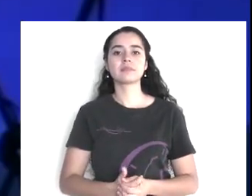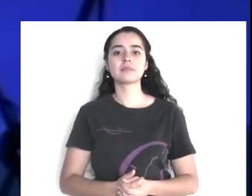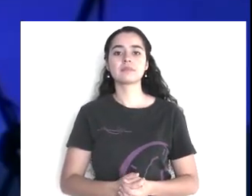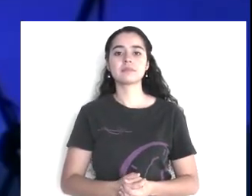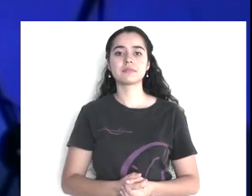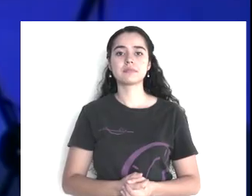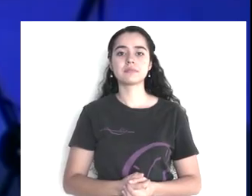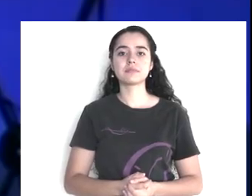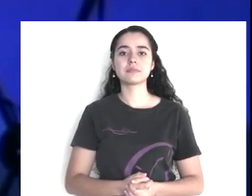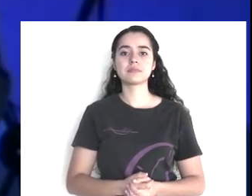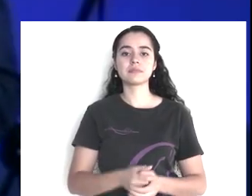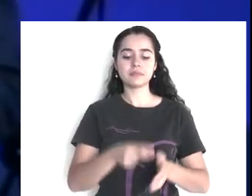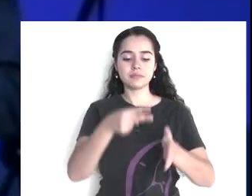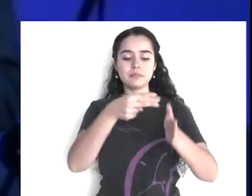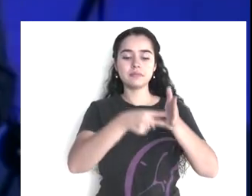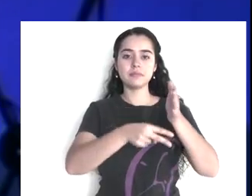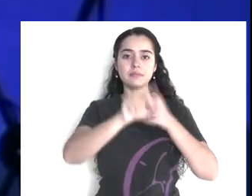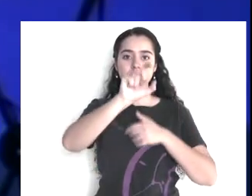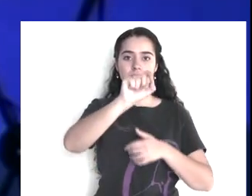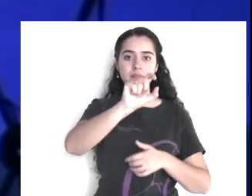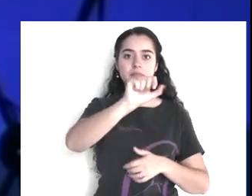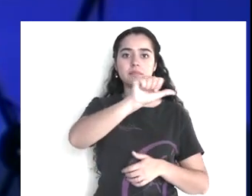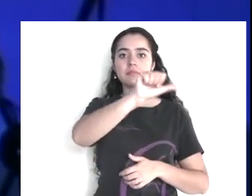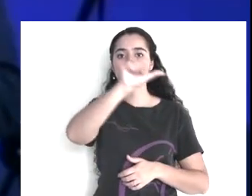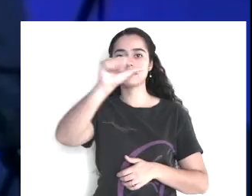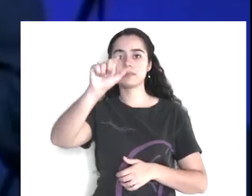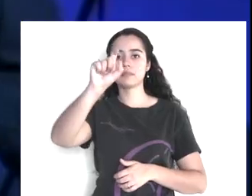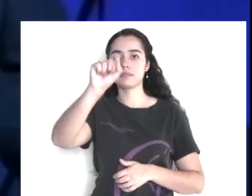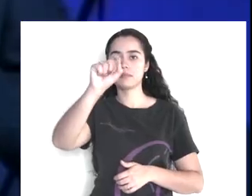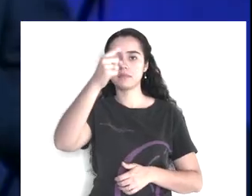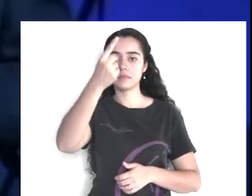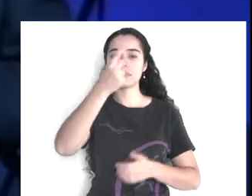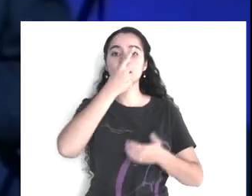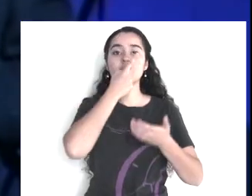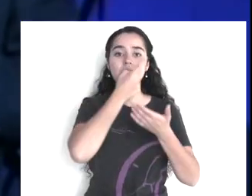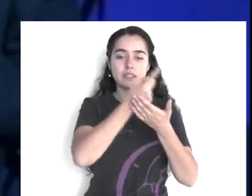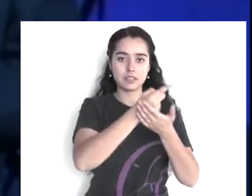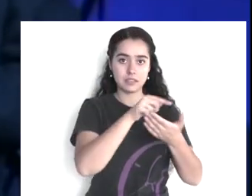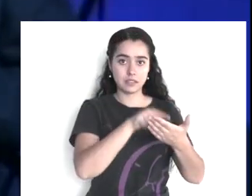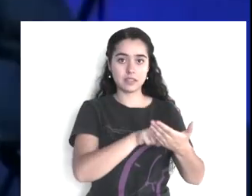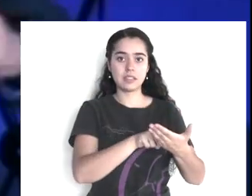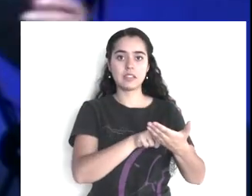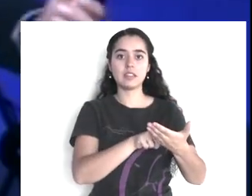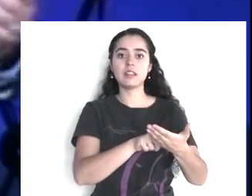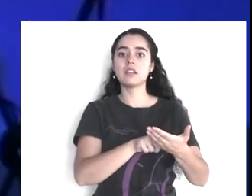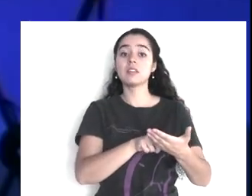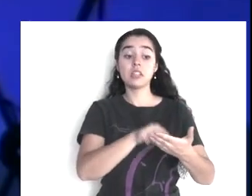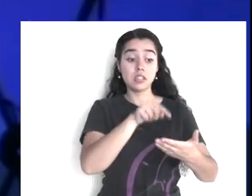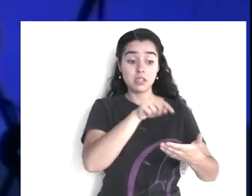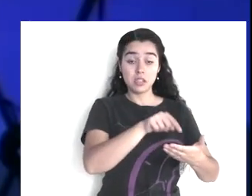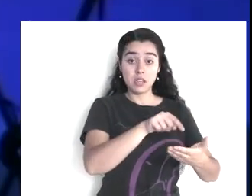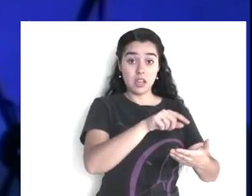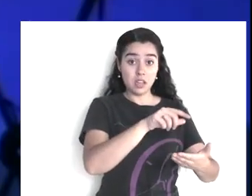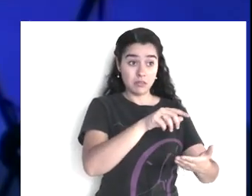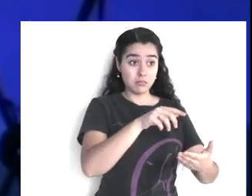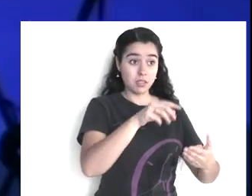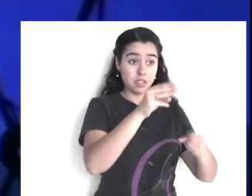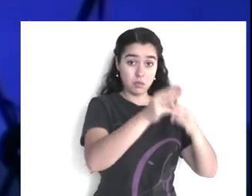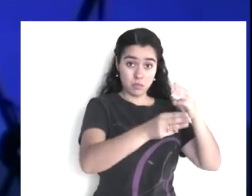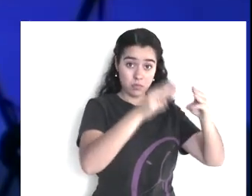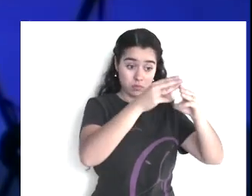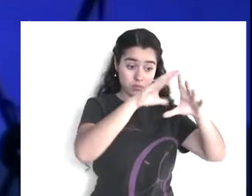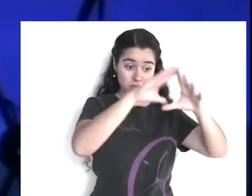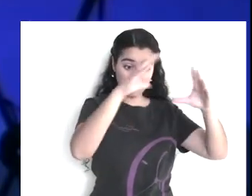al 21, voy a leer, usted me sigue, dice así, ciertamente, dice, no hay hombre justo, la tierra,